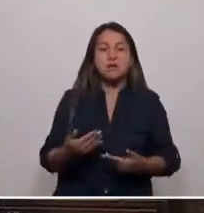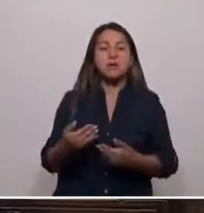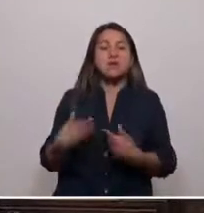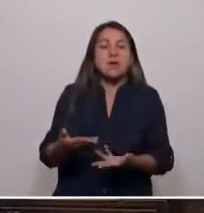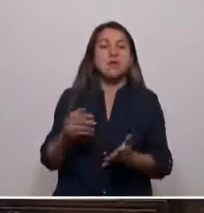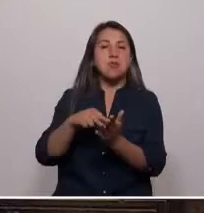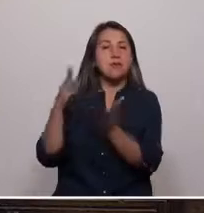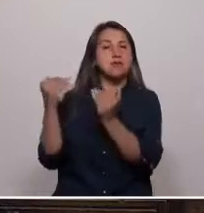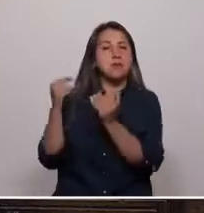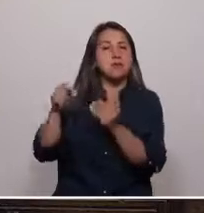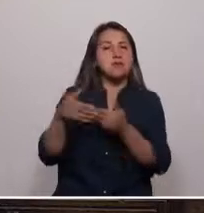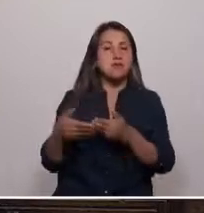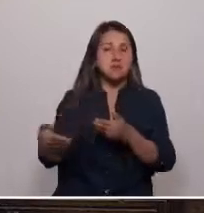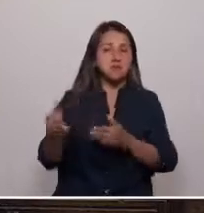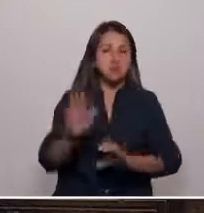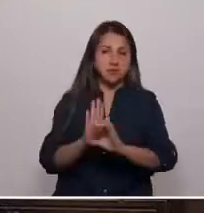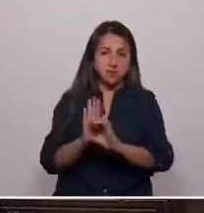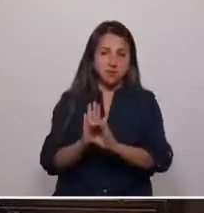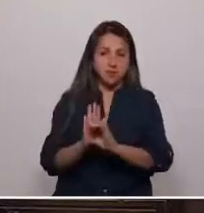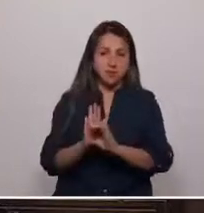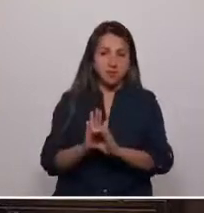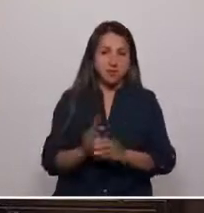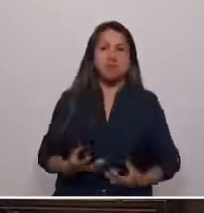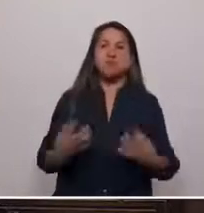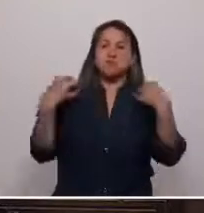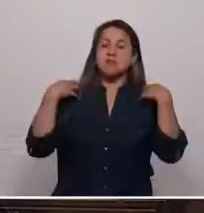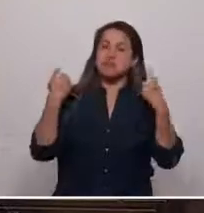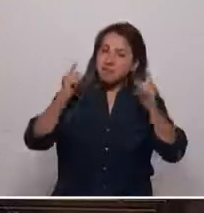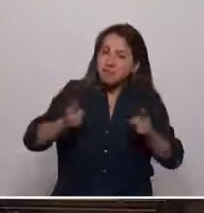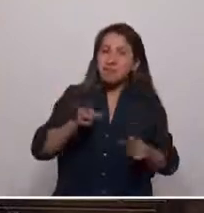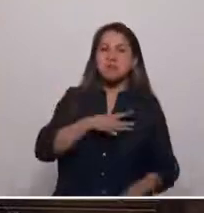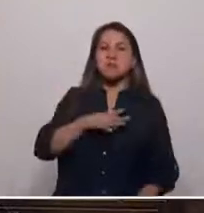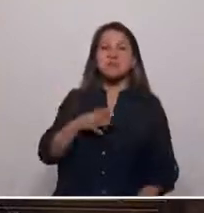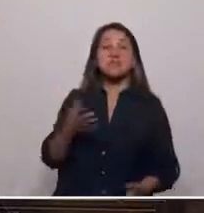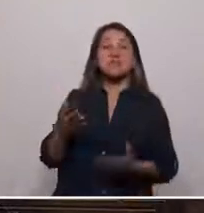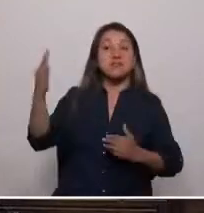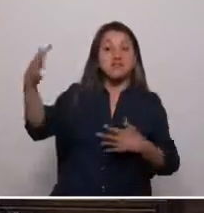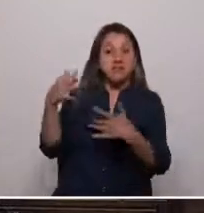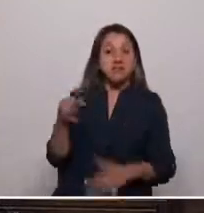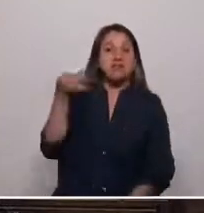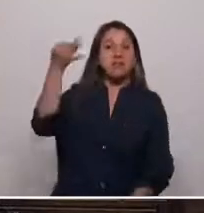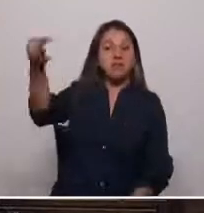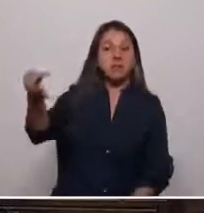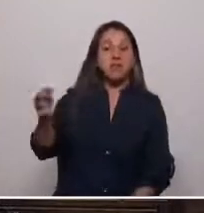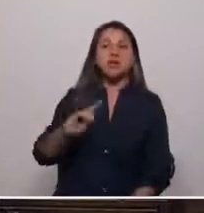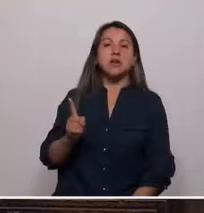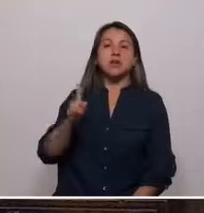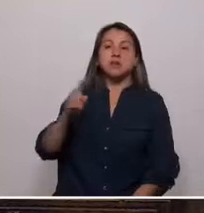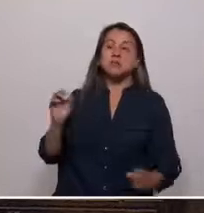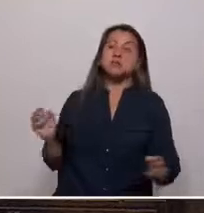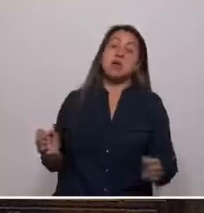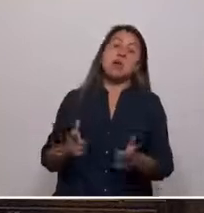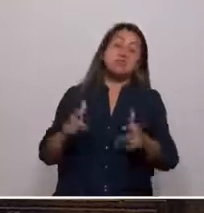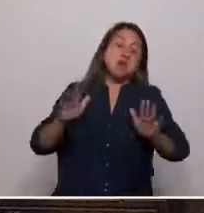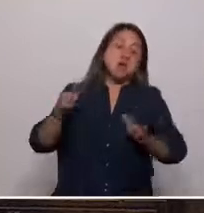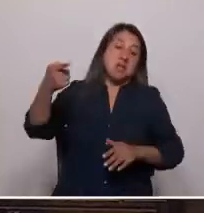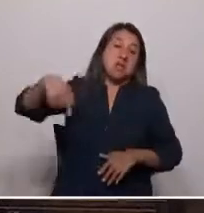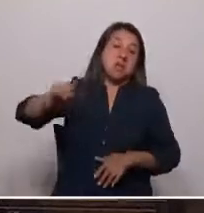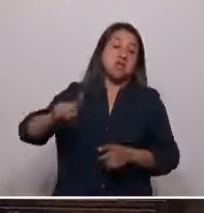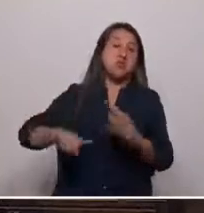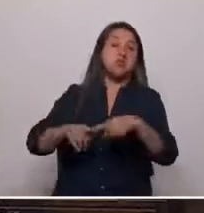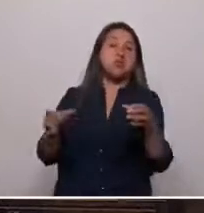en este proceso. Debemos ser responsables con el Chile del futuro, no hipotecar las oportunidades de las siguientes generaciones,